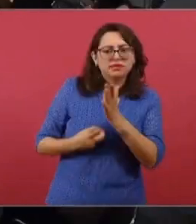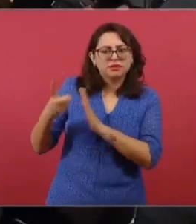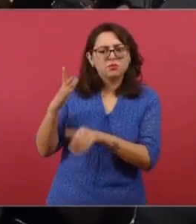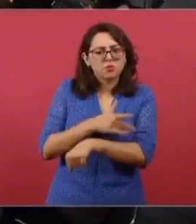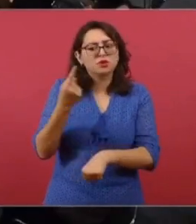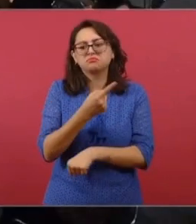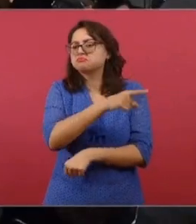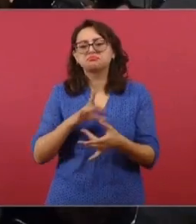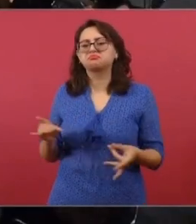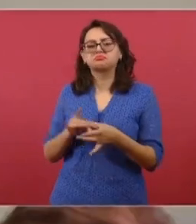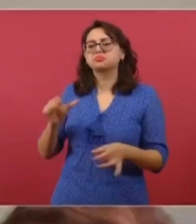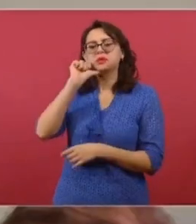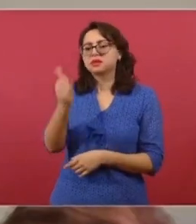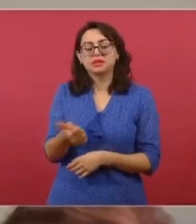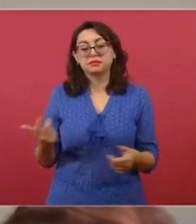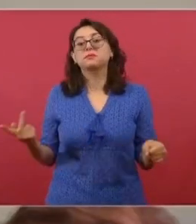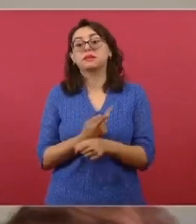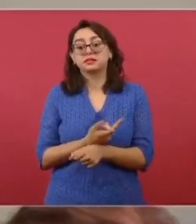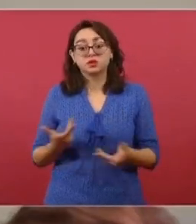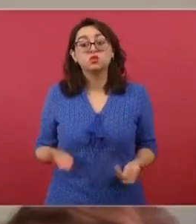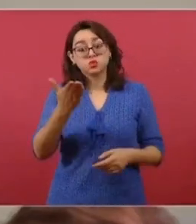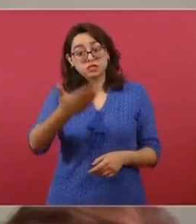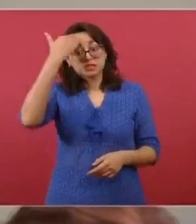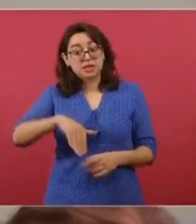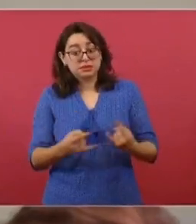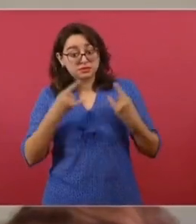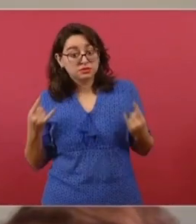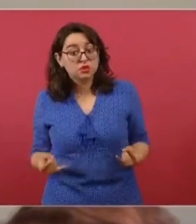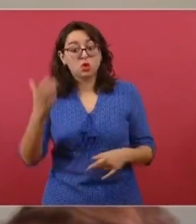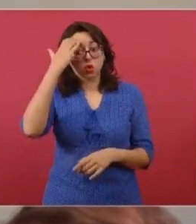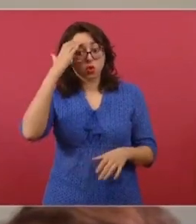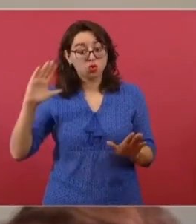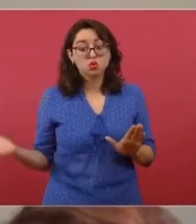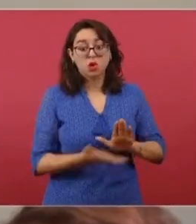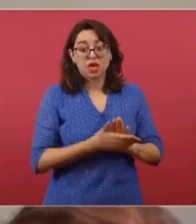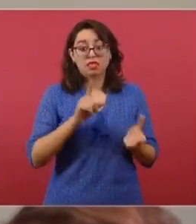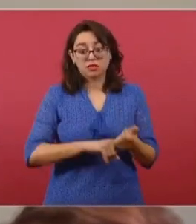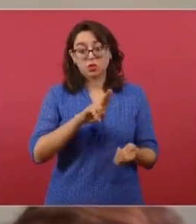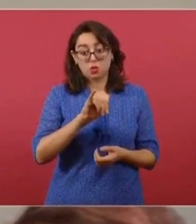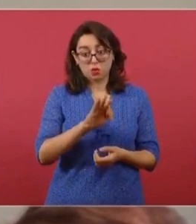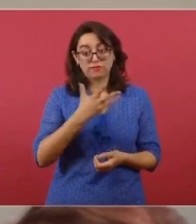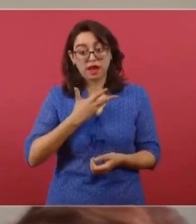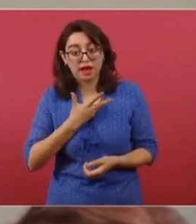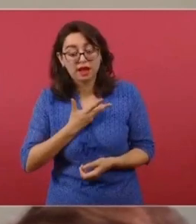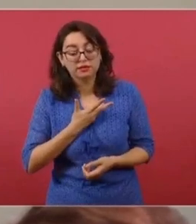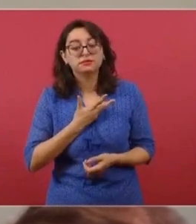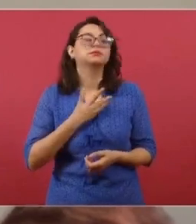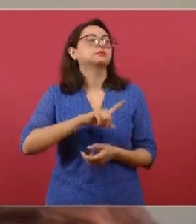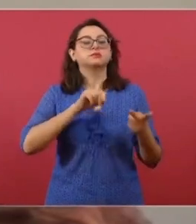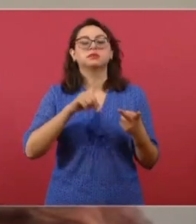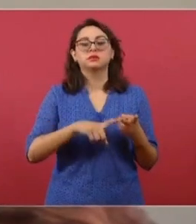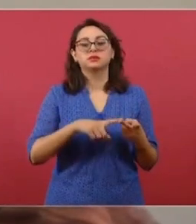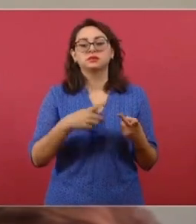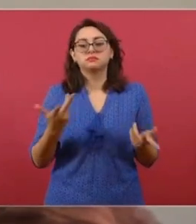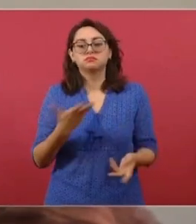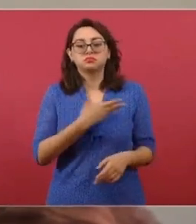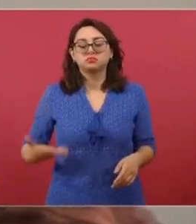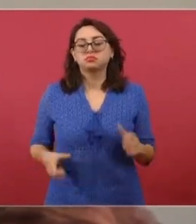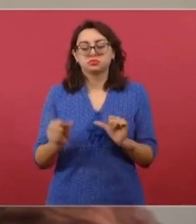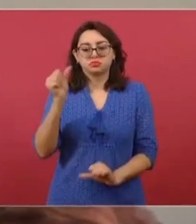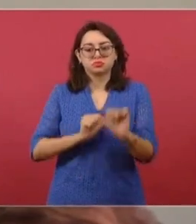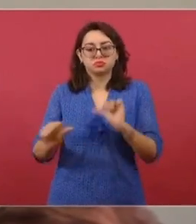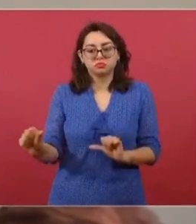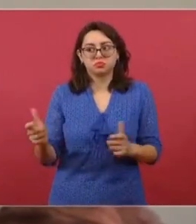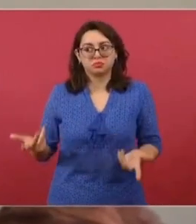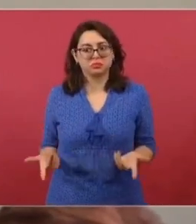cercanas. Las preguntas, señor presidente, son primero si usted tenía conocimiento de este expediente que integró la Unidad de Inteligencia Financiera y también si usted considera que si alguien busca sustituir a la presidencia de la